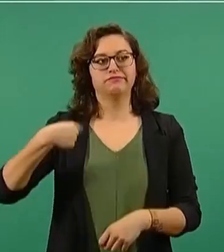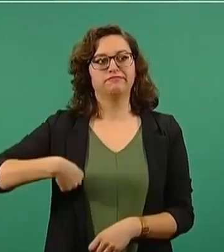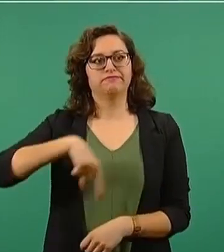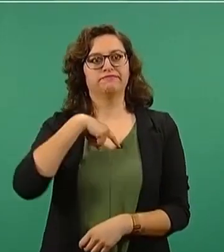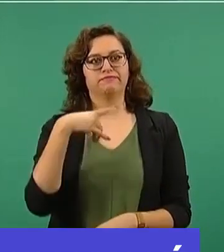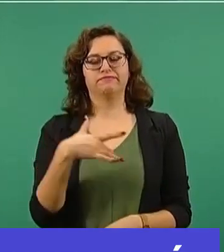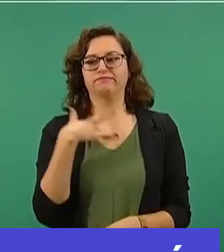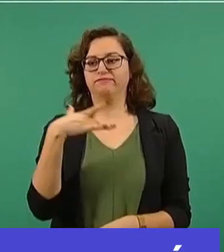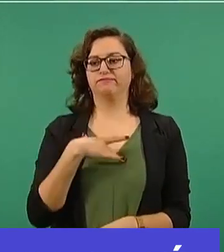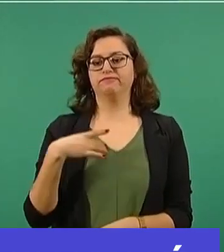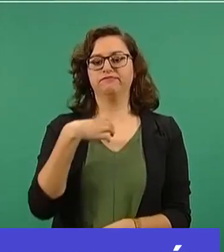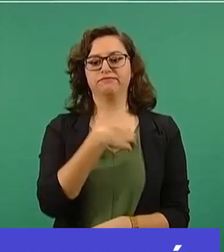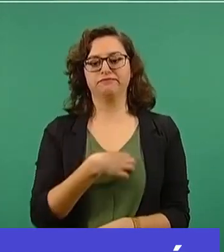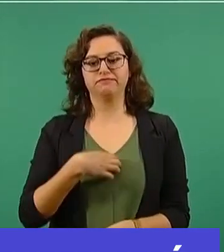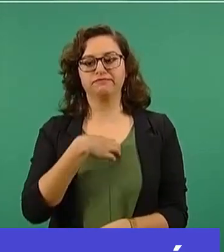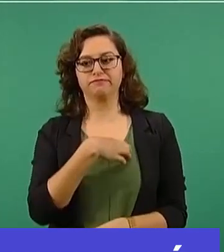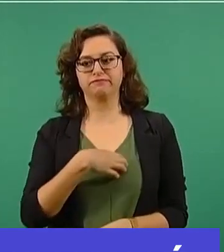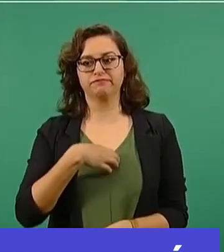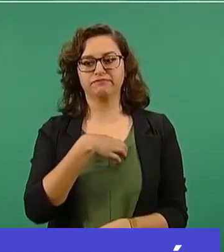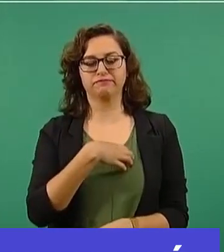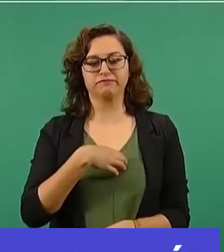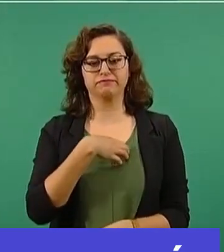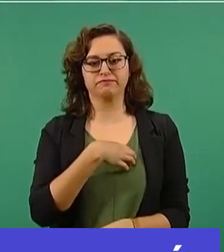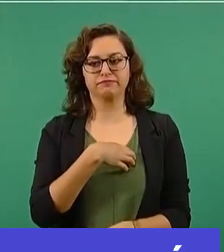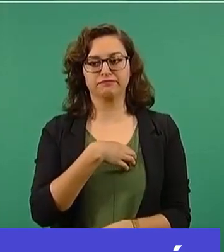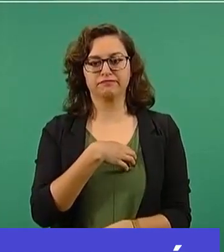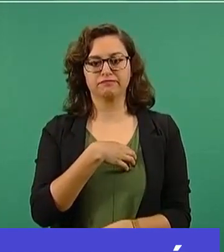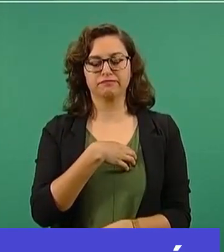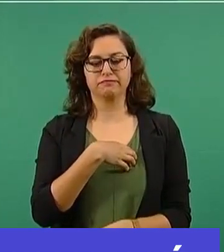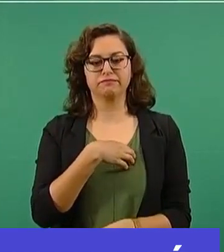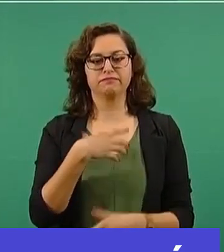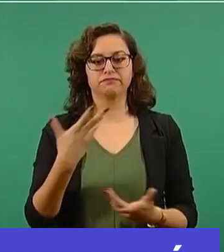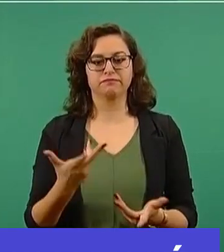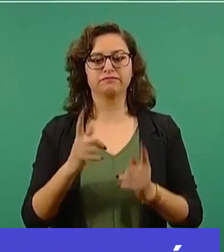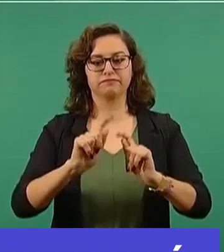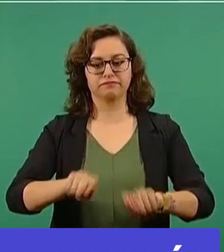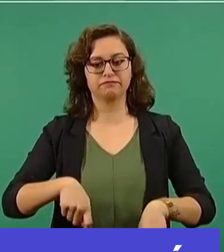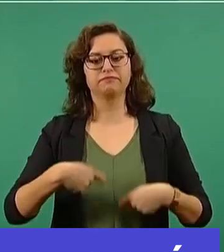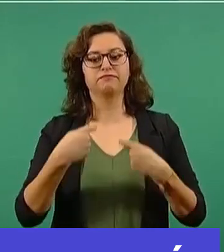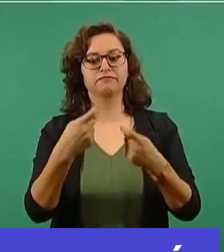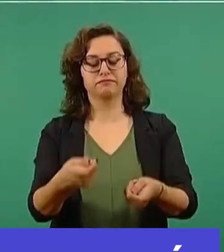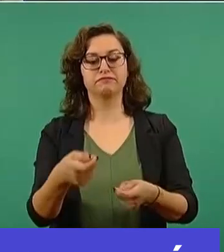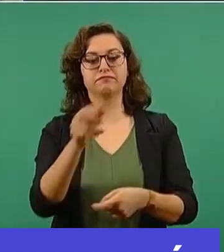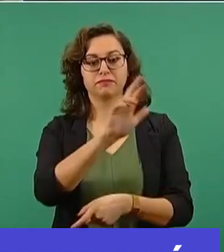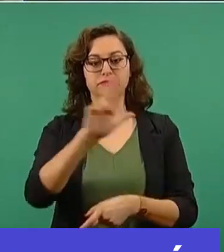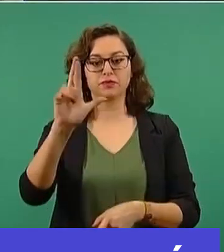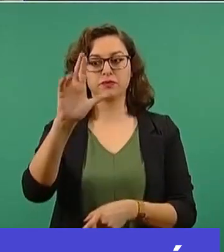de que se les entregue un reconocimiento